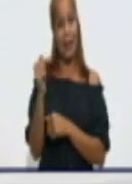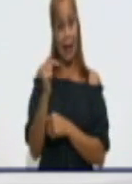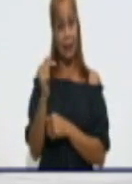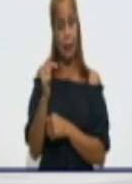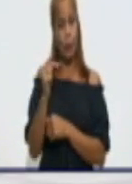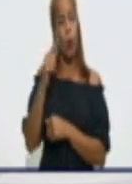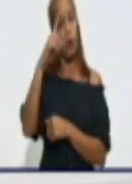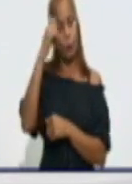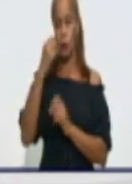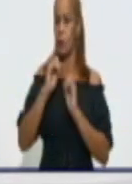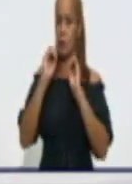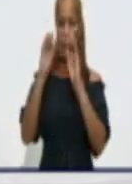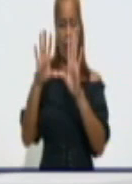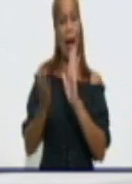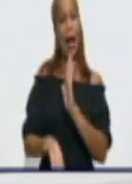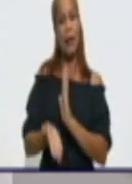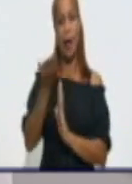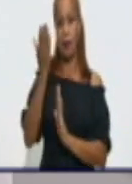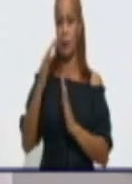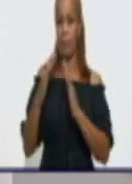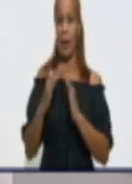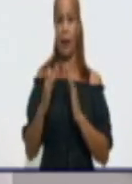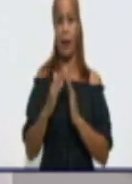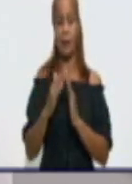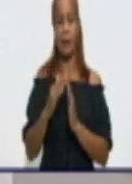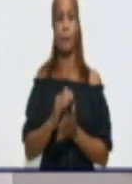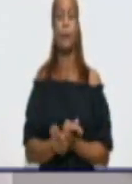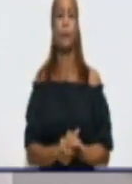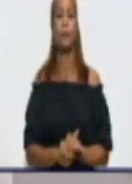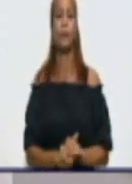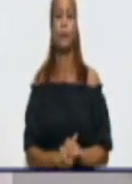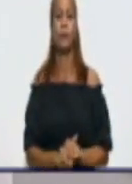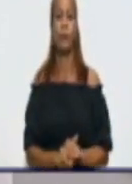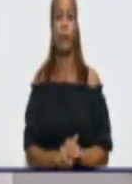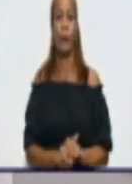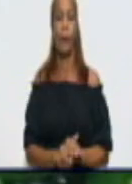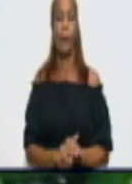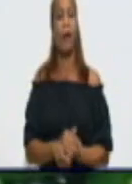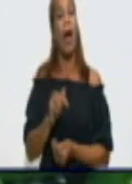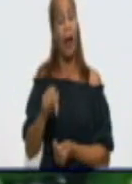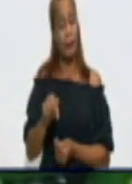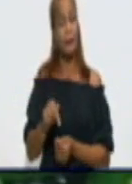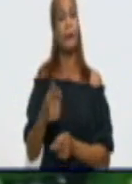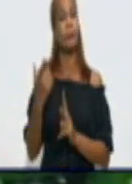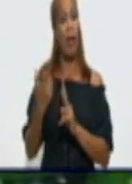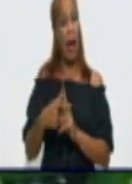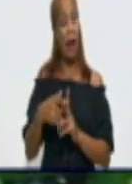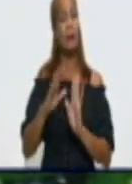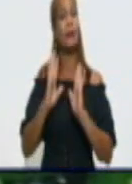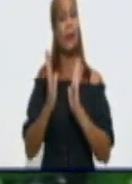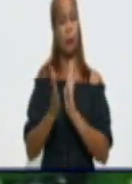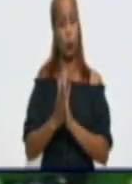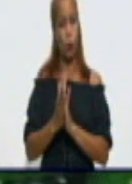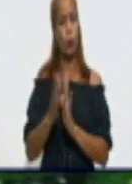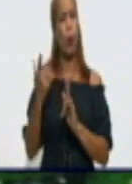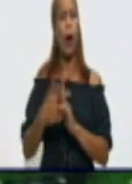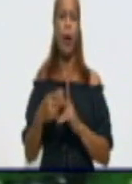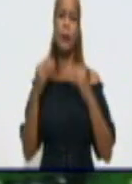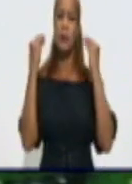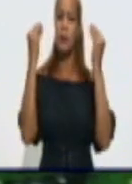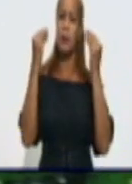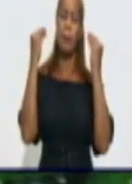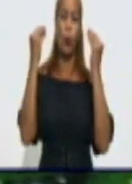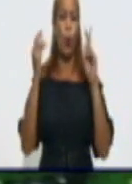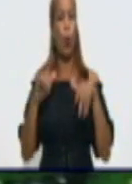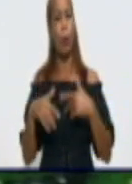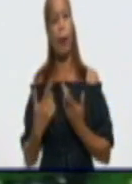continúa el protocolo del paciente confirmado. Aquí hay de todo. Hay quien se preocupa porque el familiar